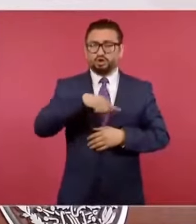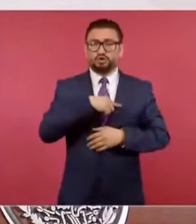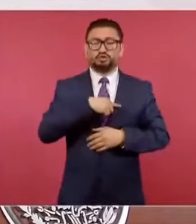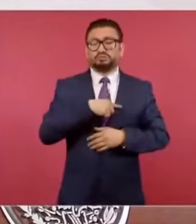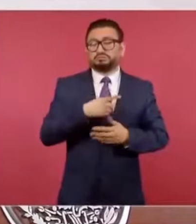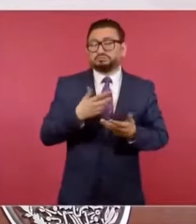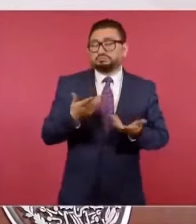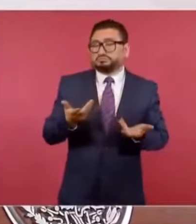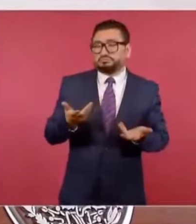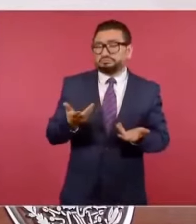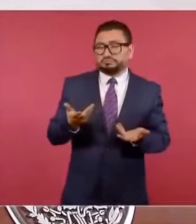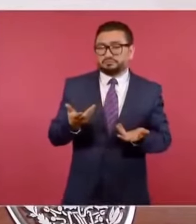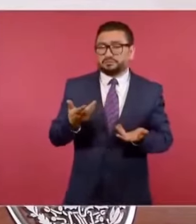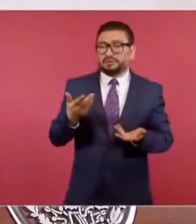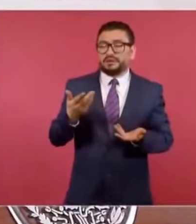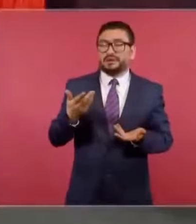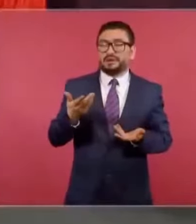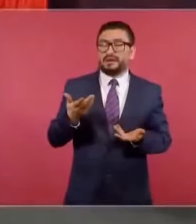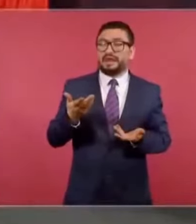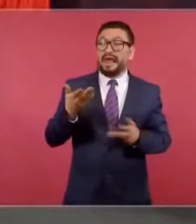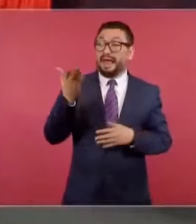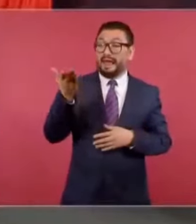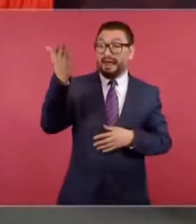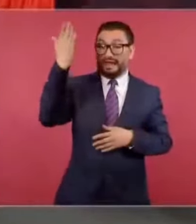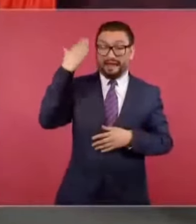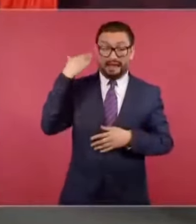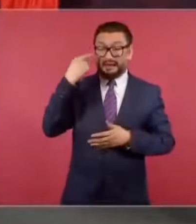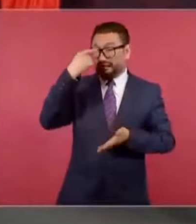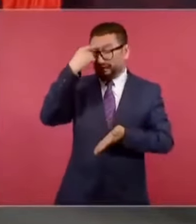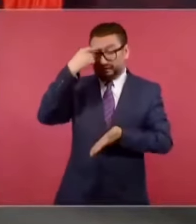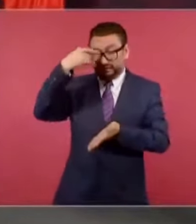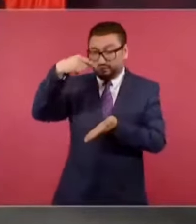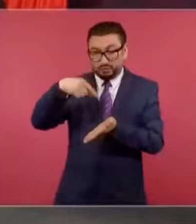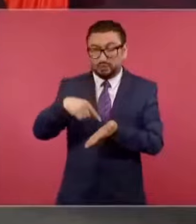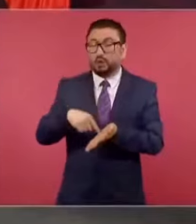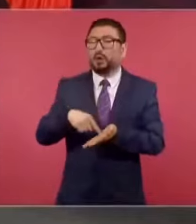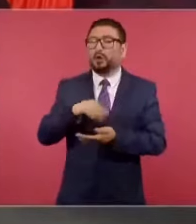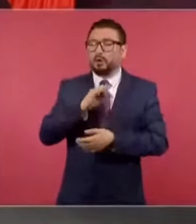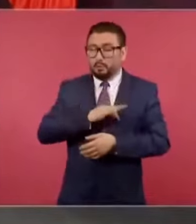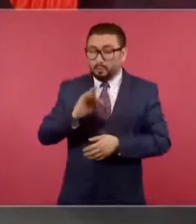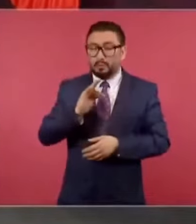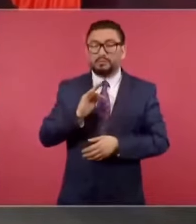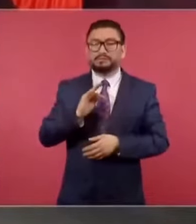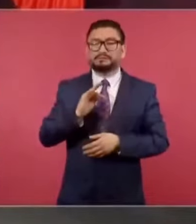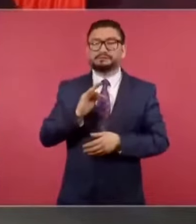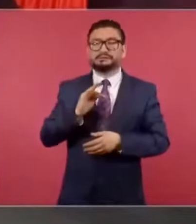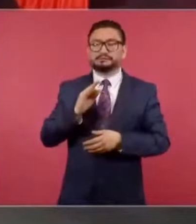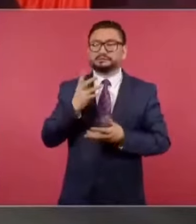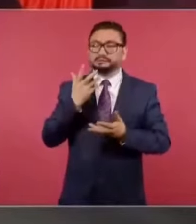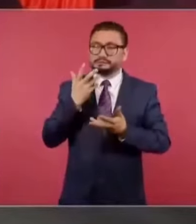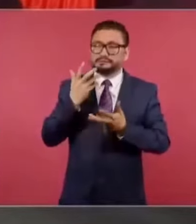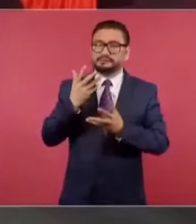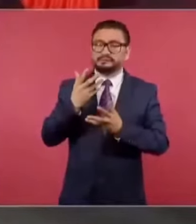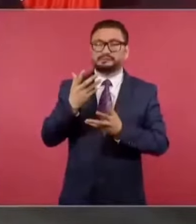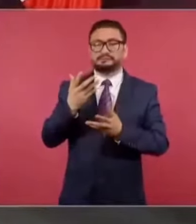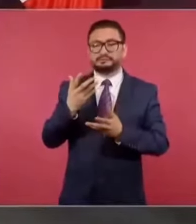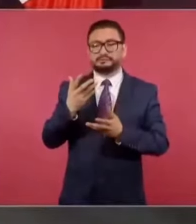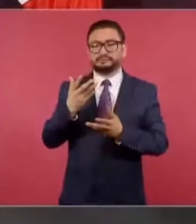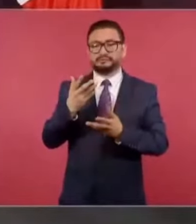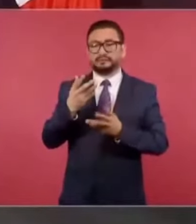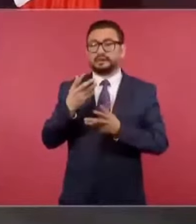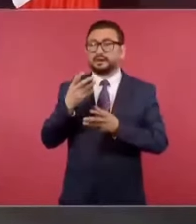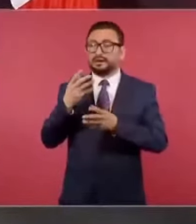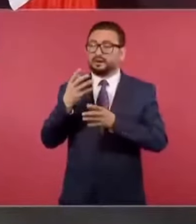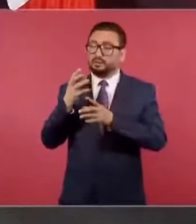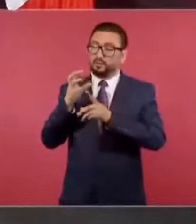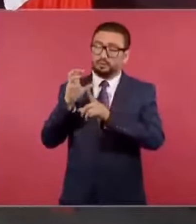Nosotros, cuando no creían que se iba a poder llegar a la